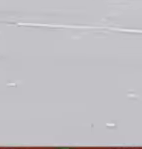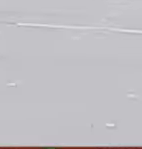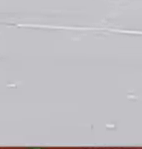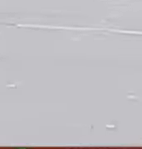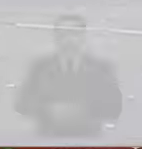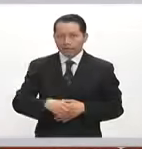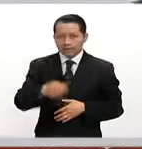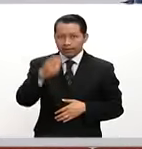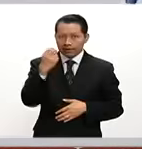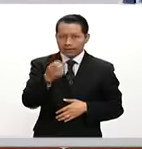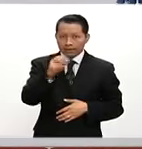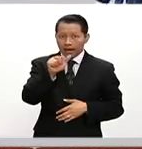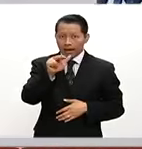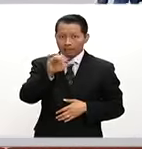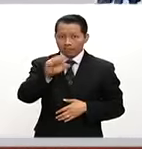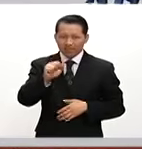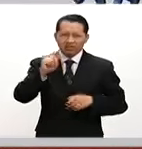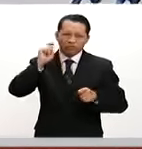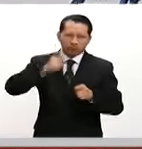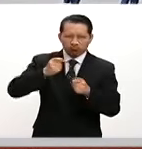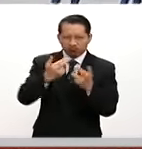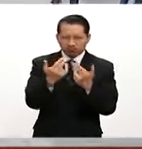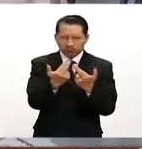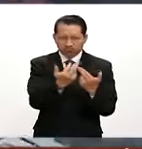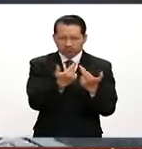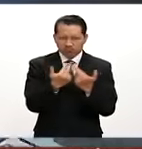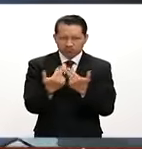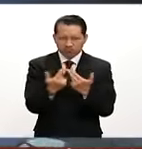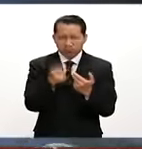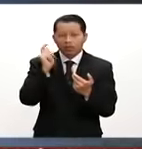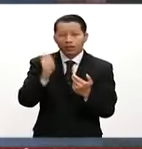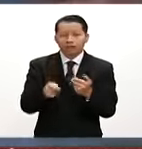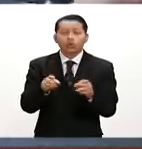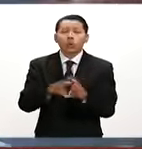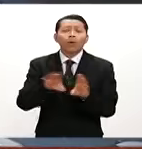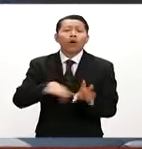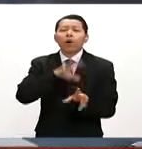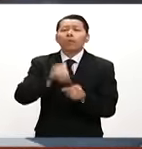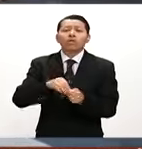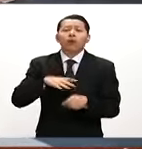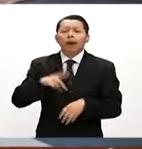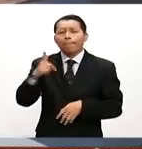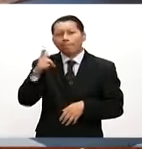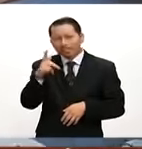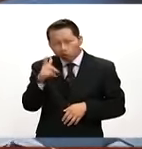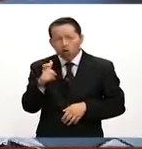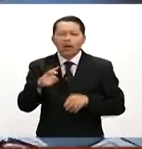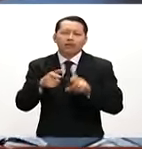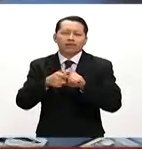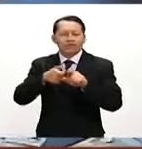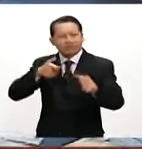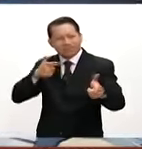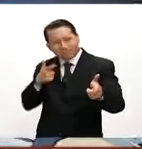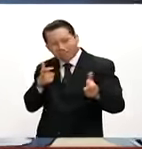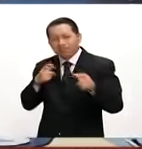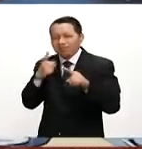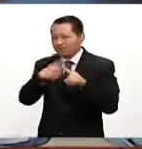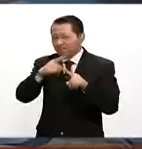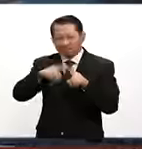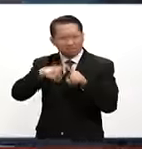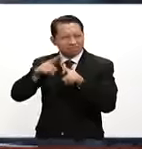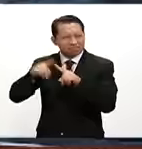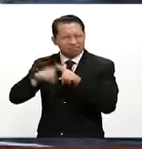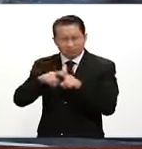Estas son armas que están siendo desarticuladas. Se trata de una destrucción masiva de pistolas, revólveres, escopetas y otros proyectiles.